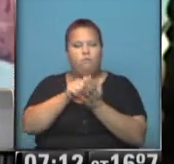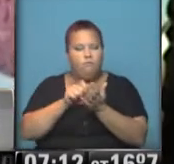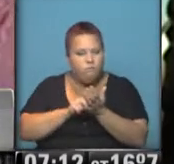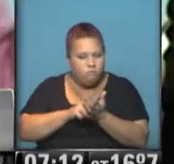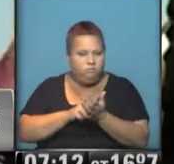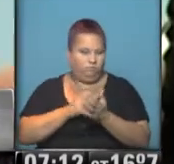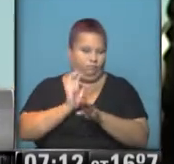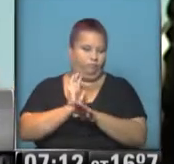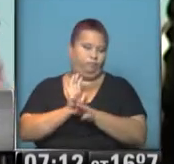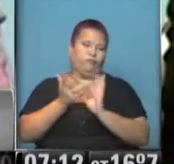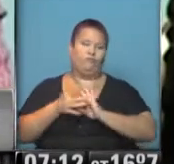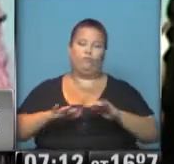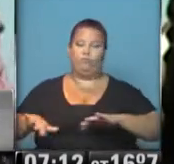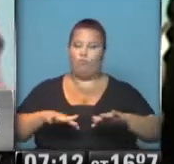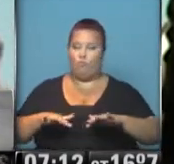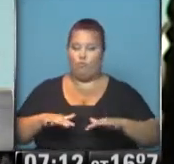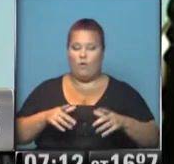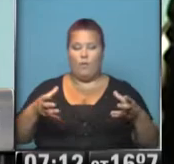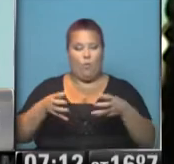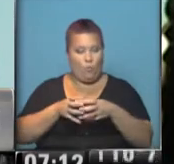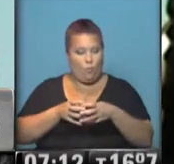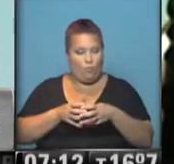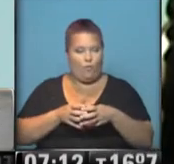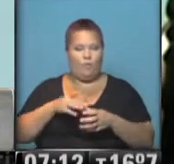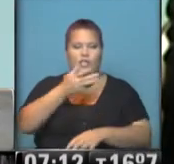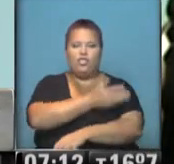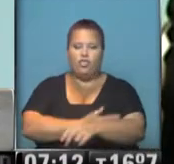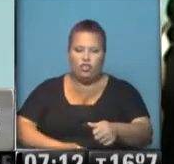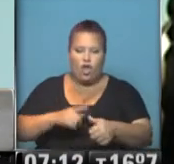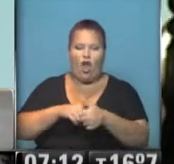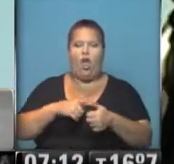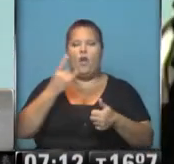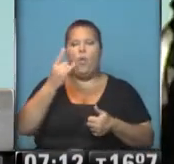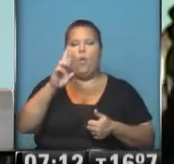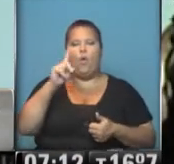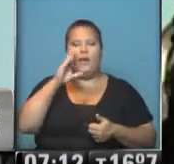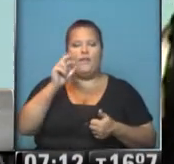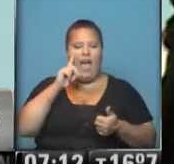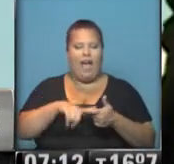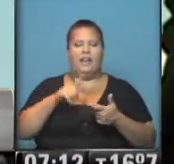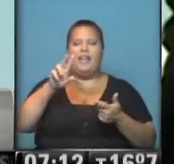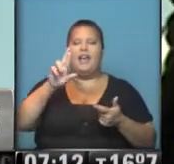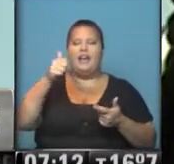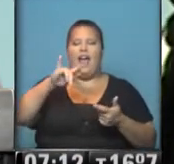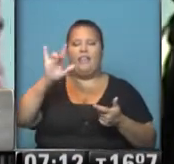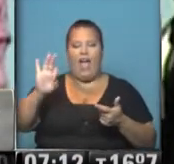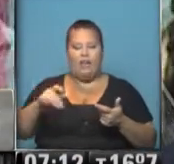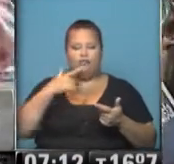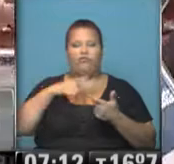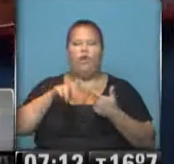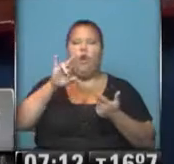que mueven, por así decirlo, el amperímetro, Daniel Scioli, Sergio Urribarri, Florencio Randazzo, Agustín Rossi,